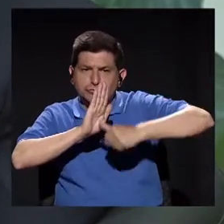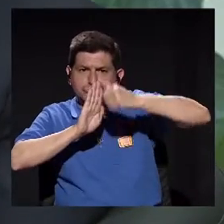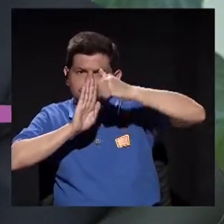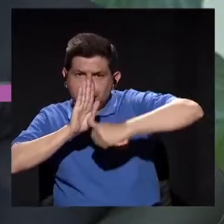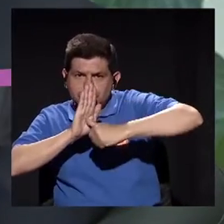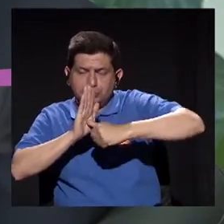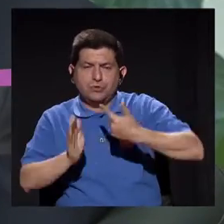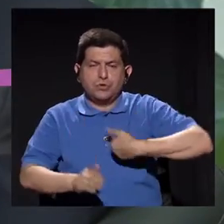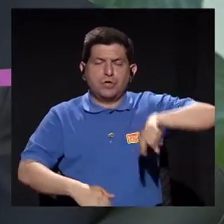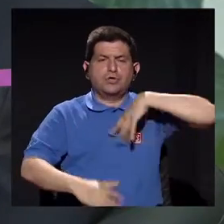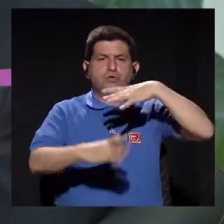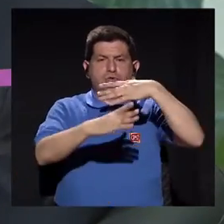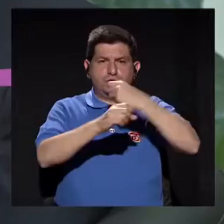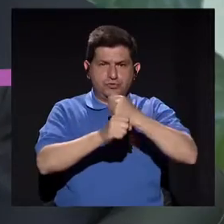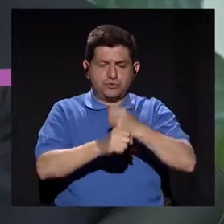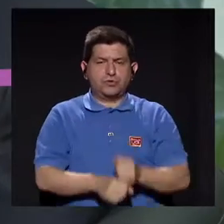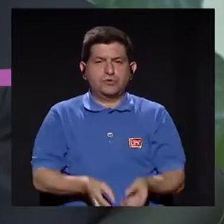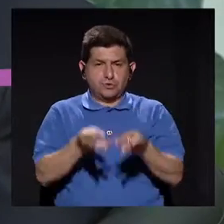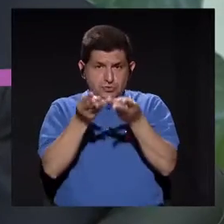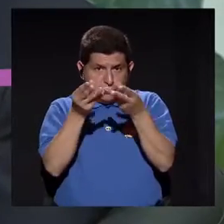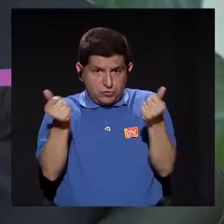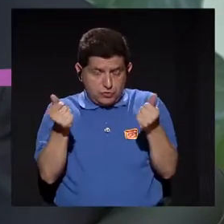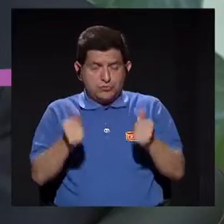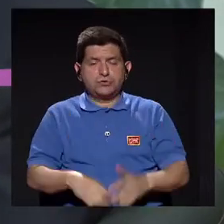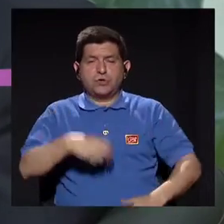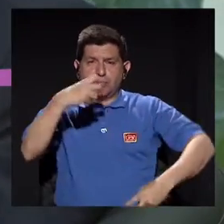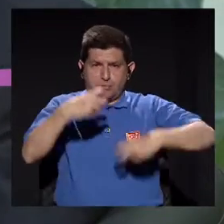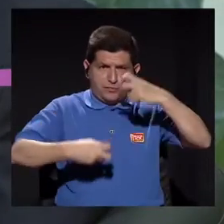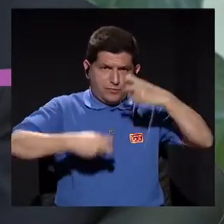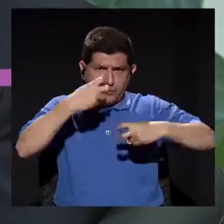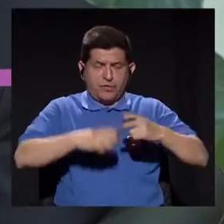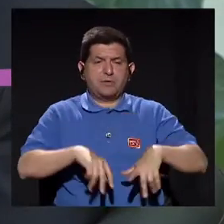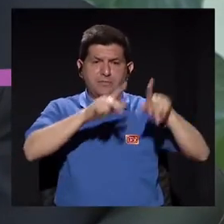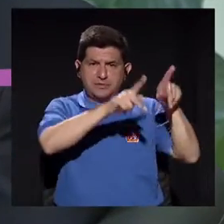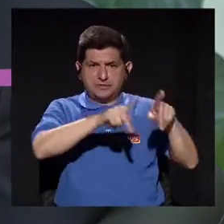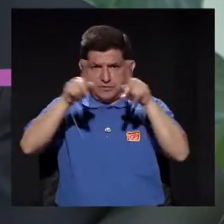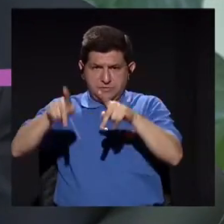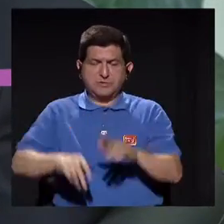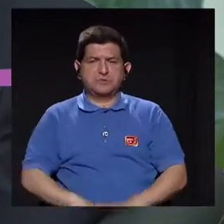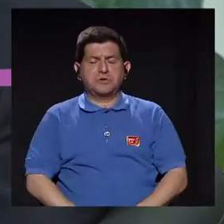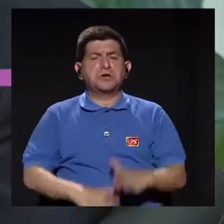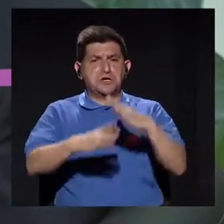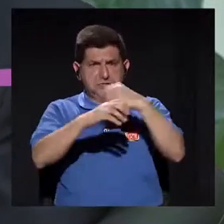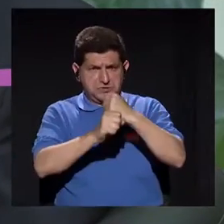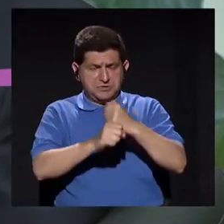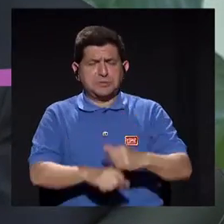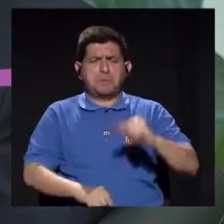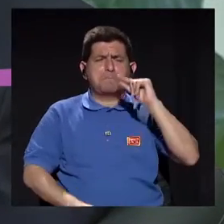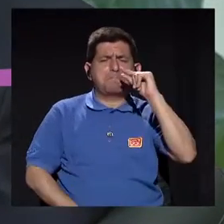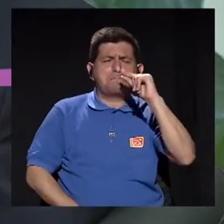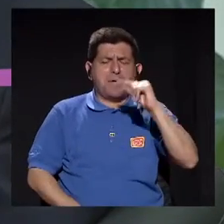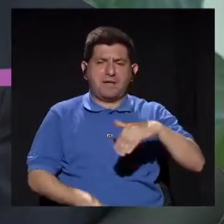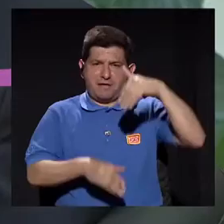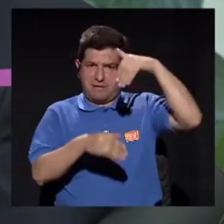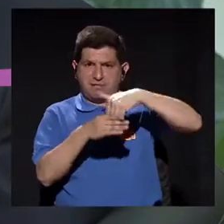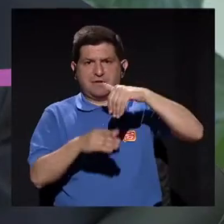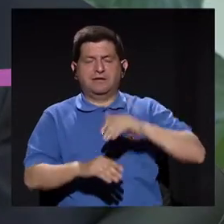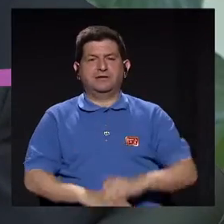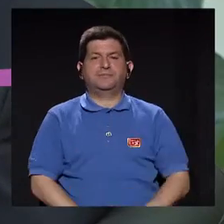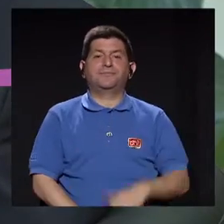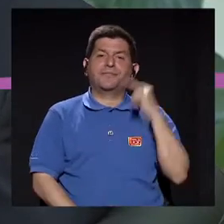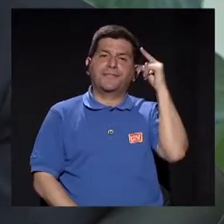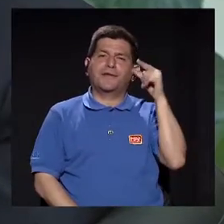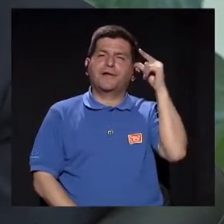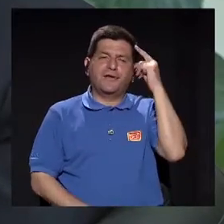cirugías que estamos realizando para resolver patologías de los pacientes podemos hacerlo con mínimamente invasiva.